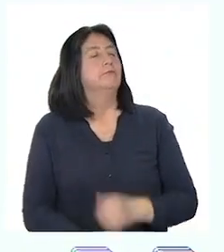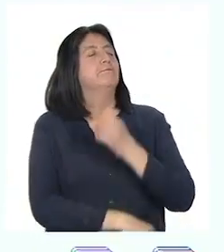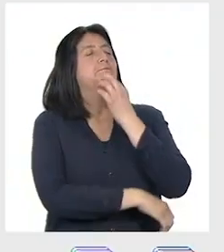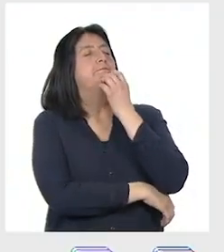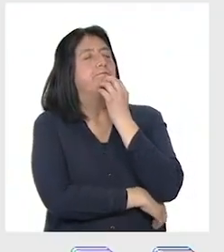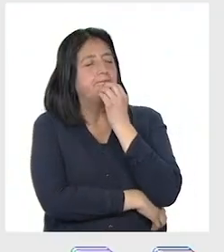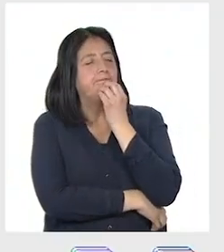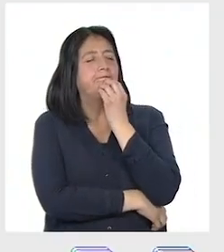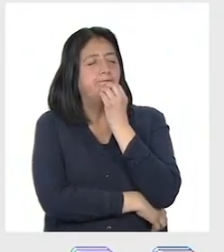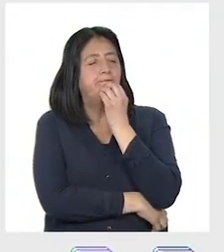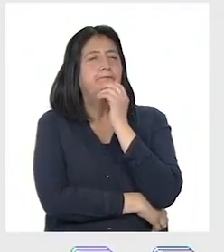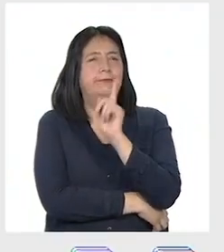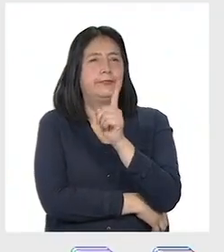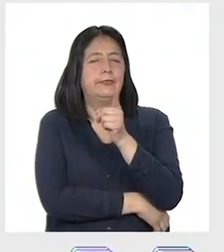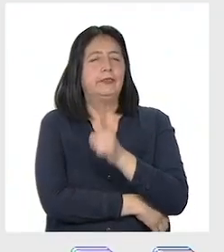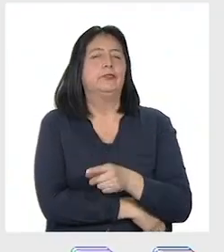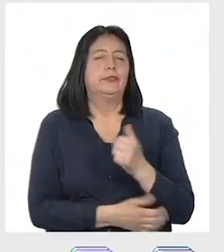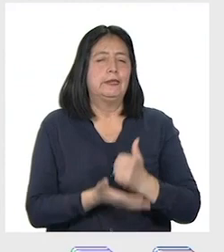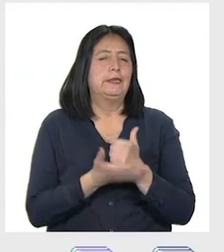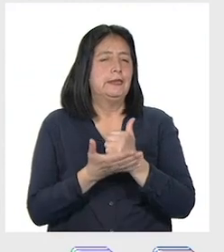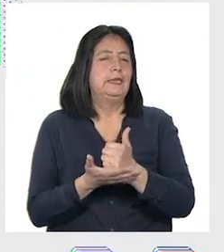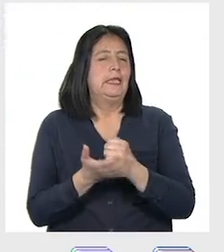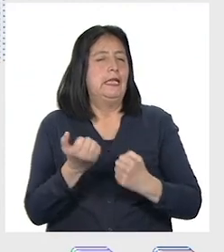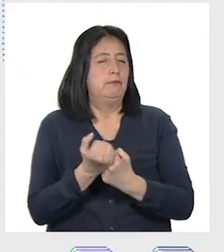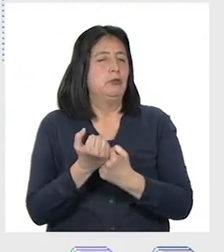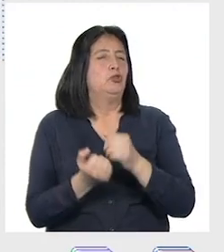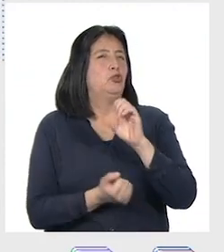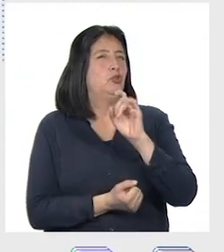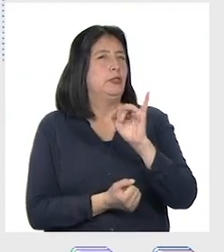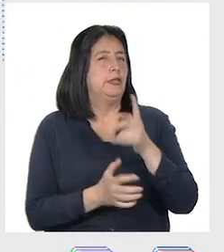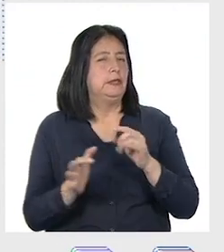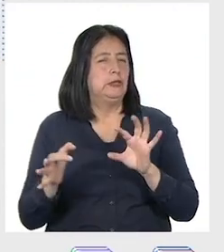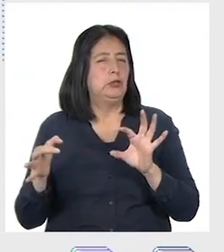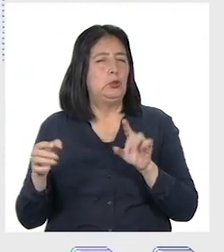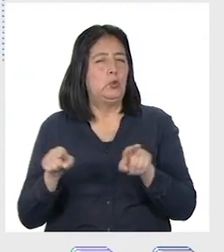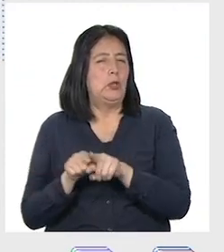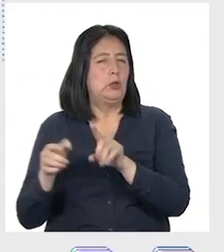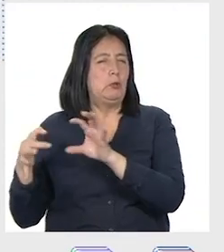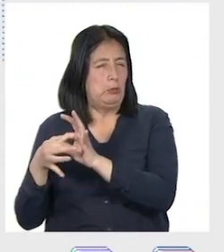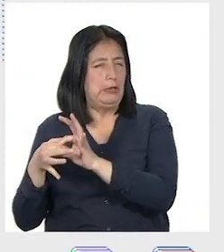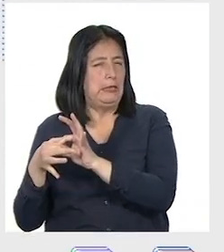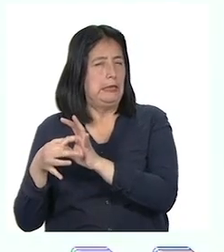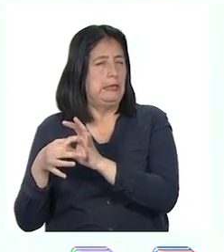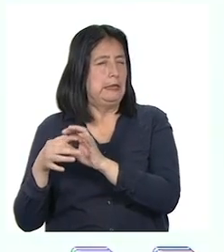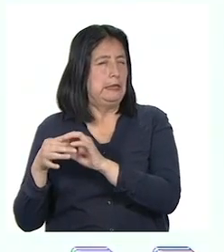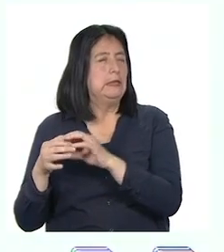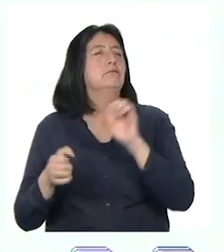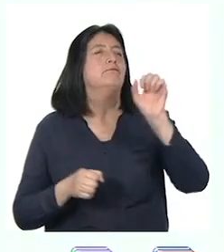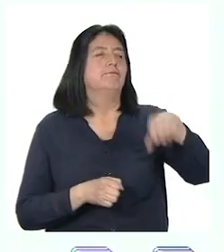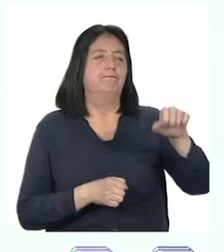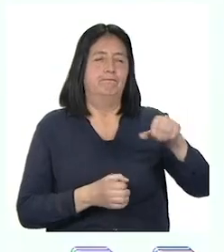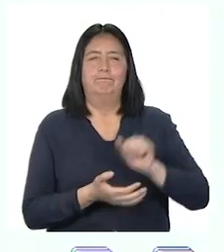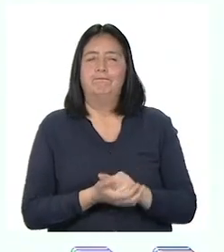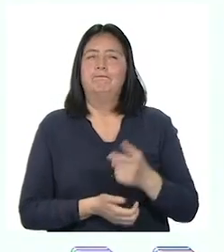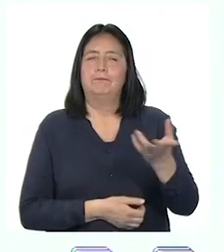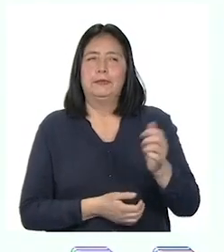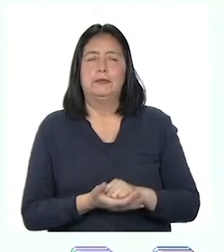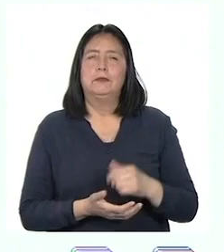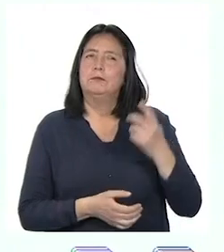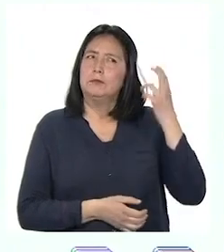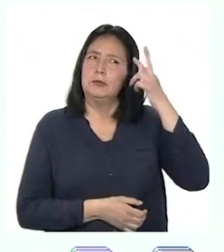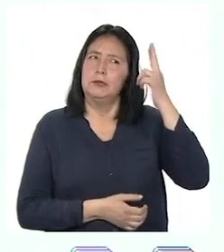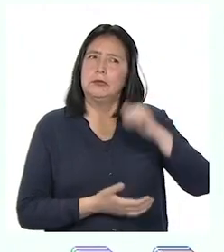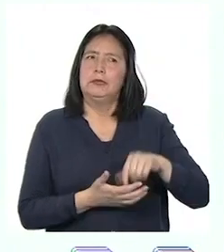Hmm. Entonces, ¿la solidaridad tiene que ver con la unidad? Totalmente. Por eso, Patricia, las